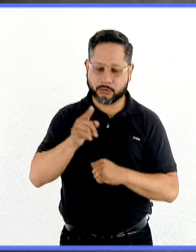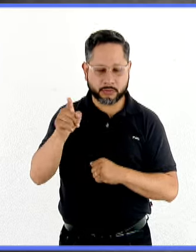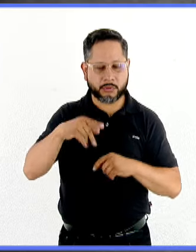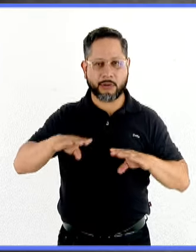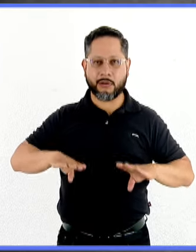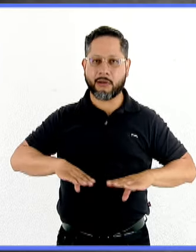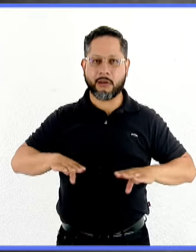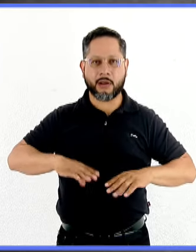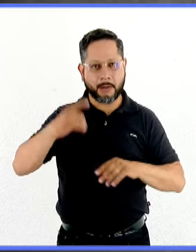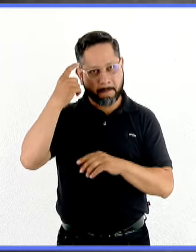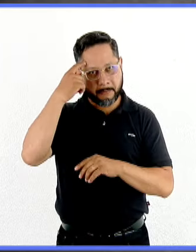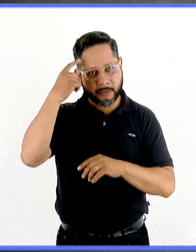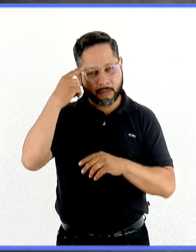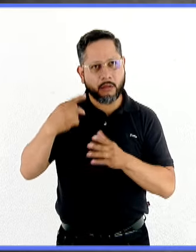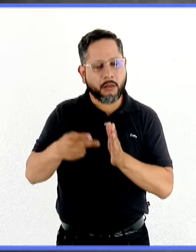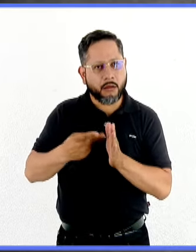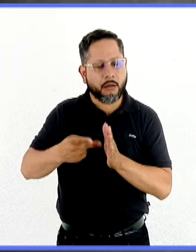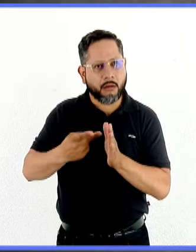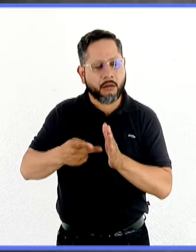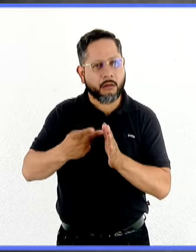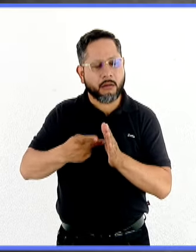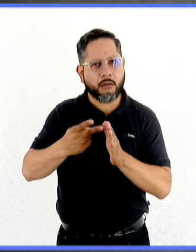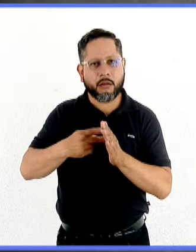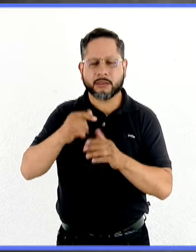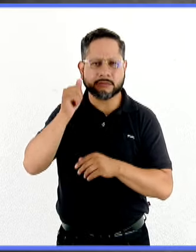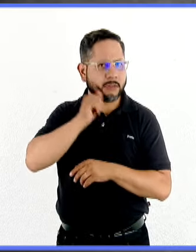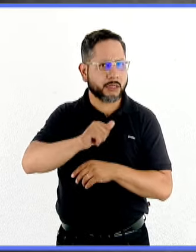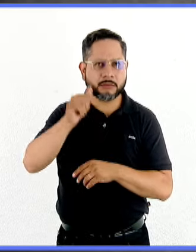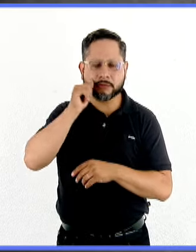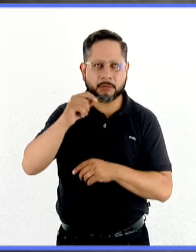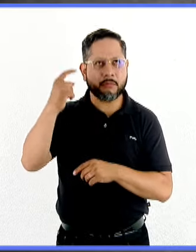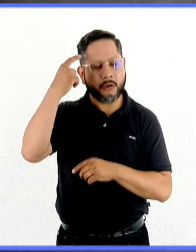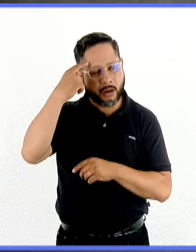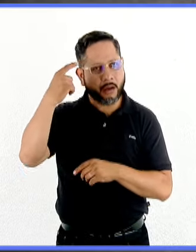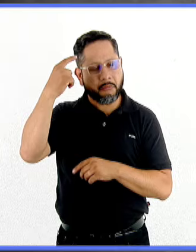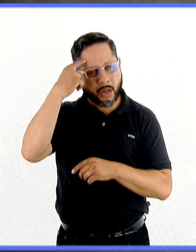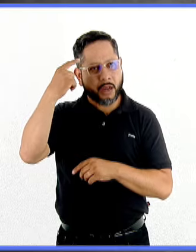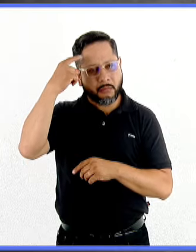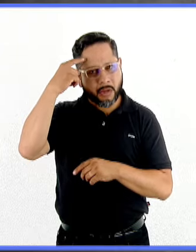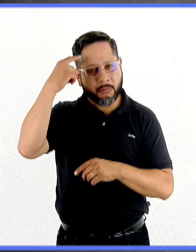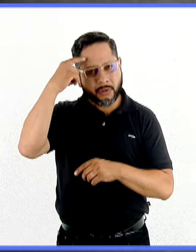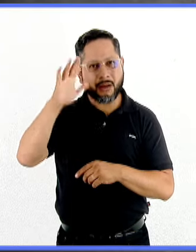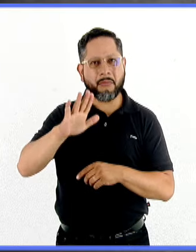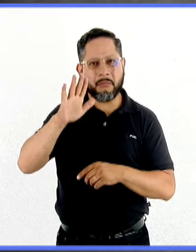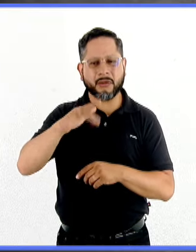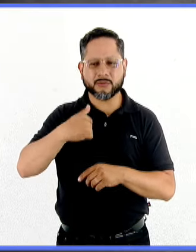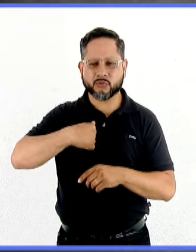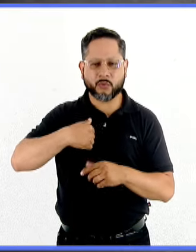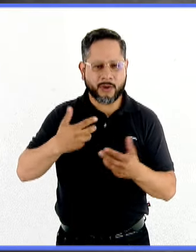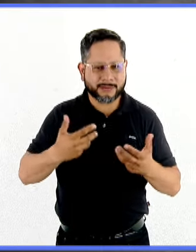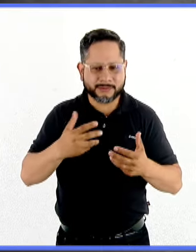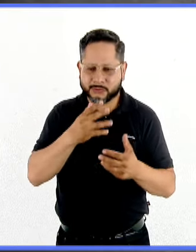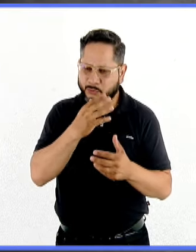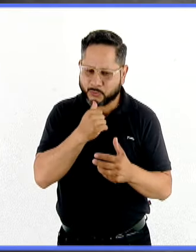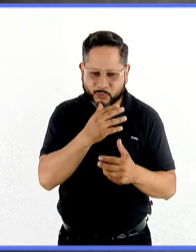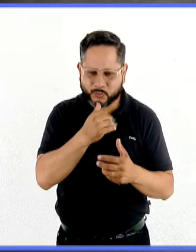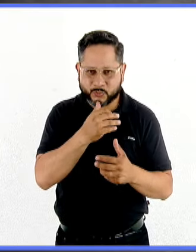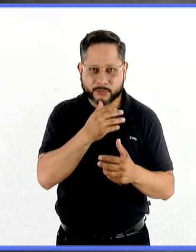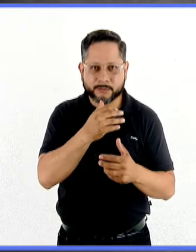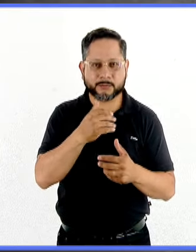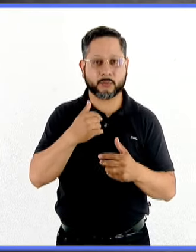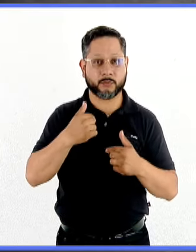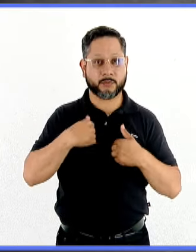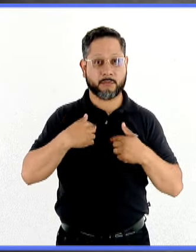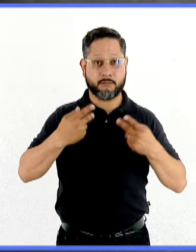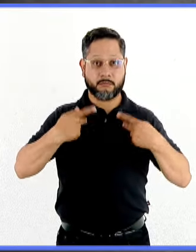es los pensamientos recurrentes, son pensamientos que están todo el tiempo en la cabeza y que son incapacitantes. Entonces, esto que me mencionas hacer la distinción entre una